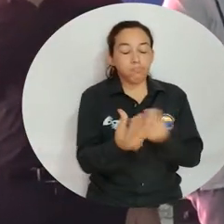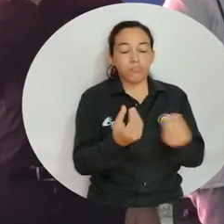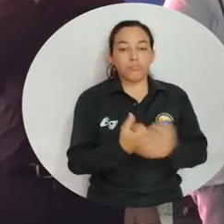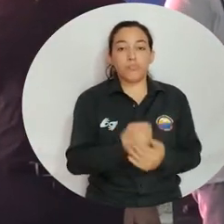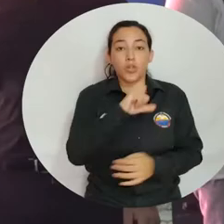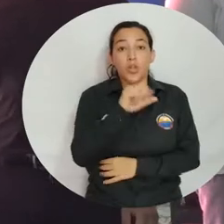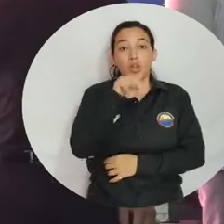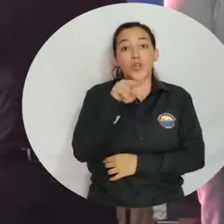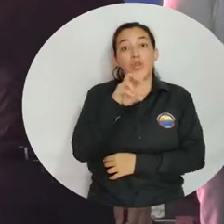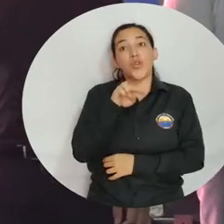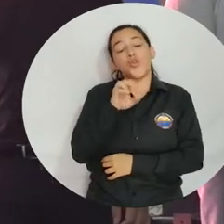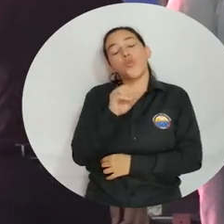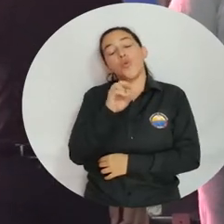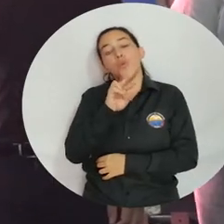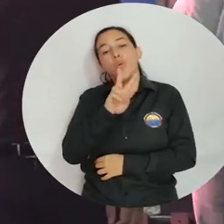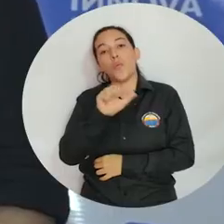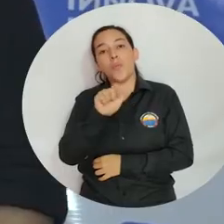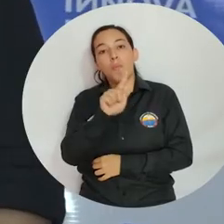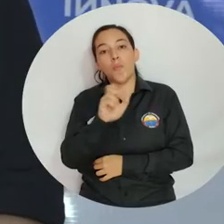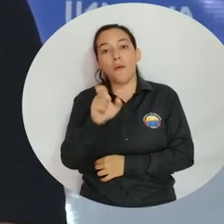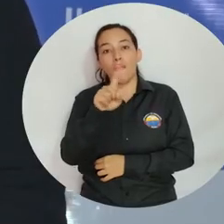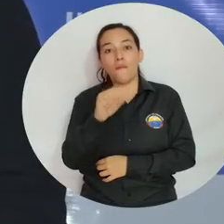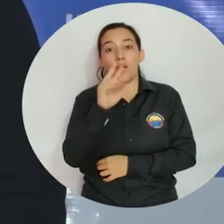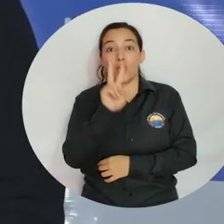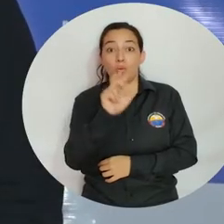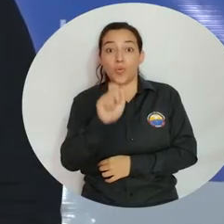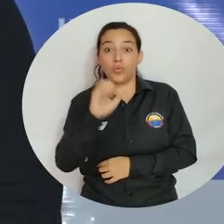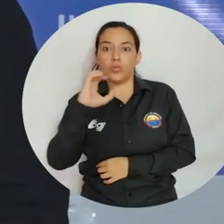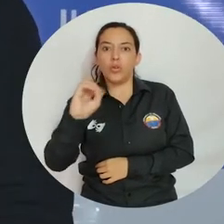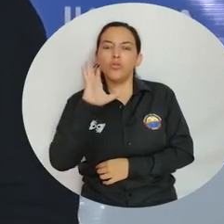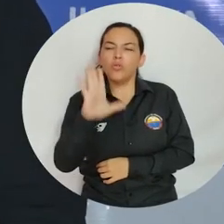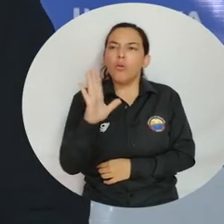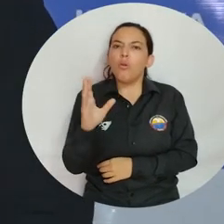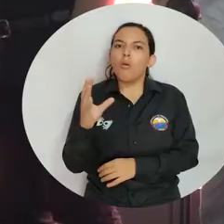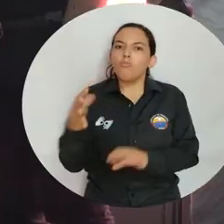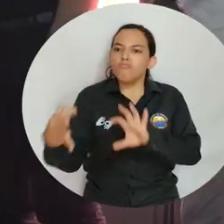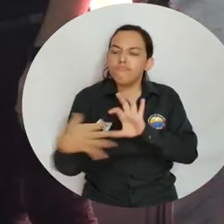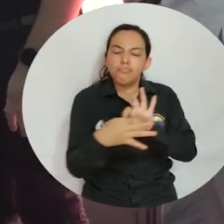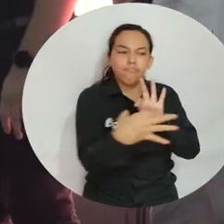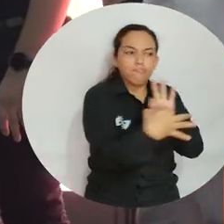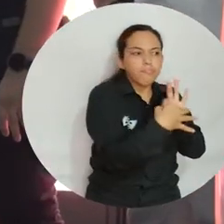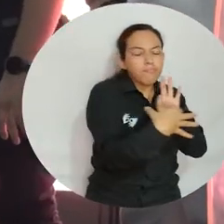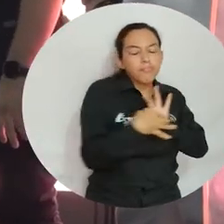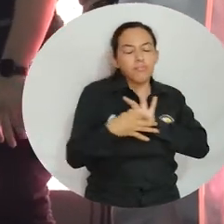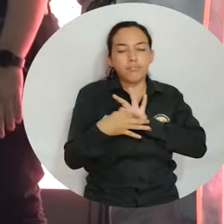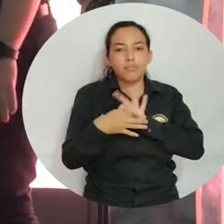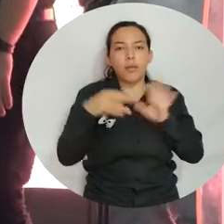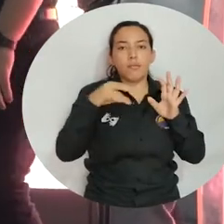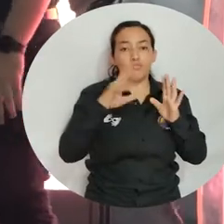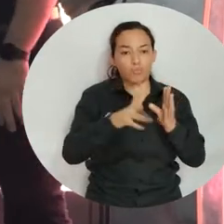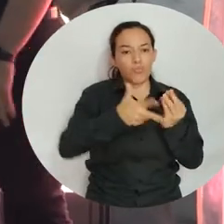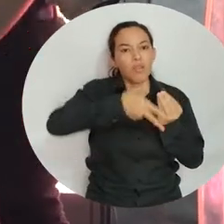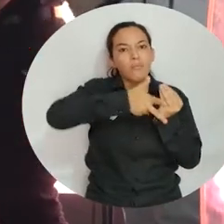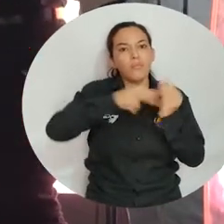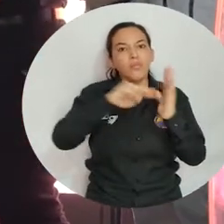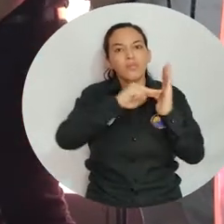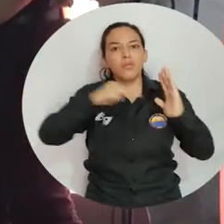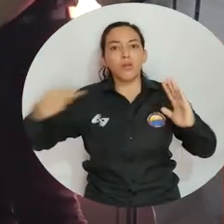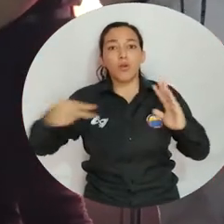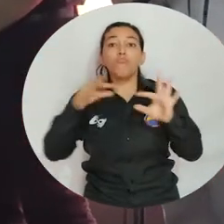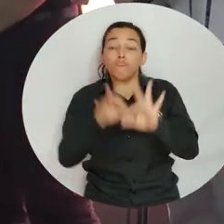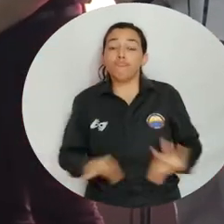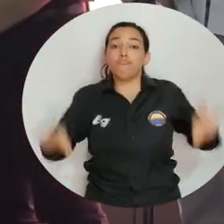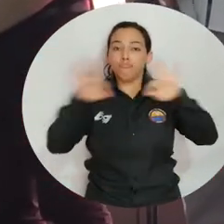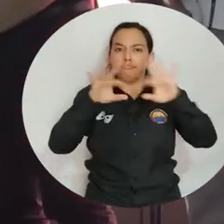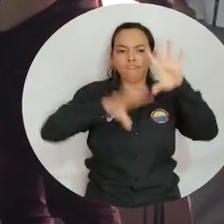InnovaFest P10 es ideal para seguir aprendiendo, creando y conectando con las herramientas tecnológicas que hoy en día son